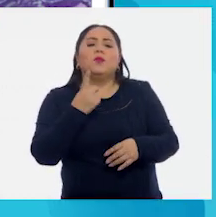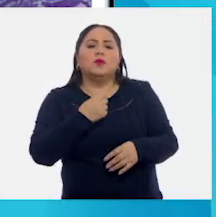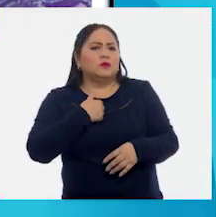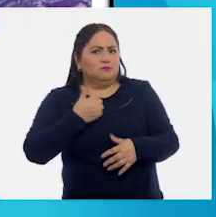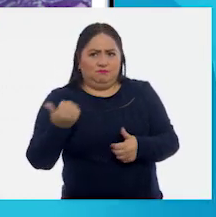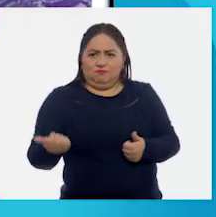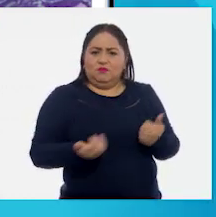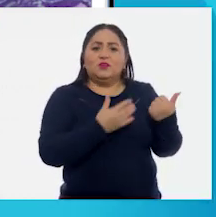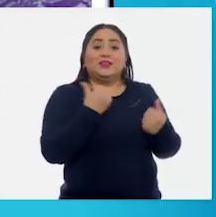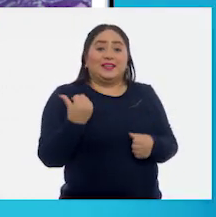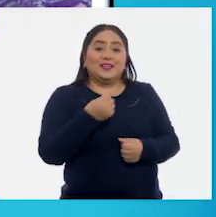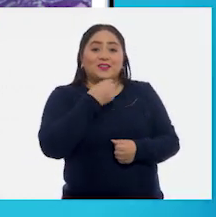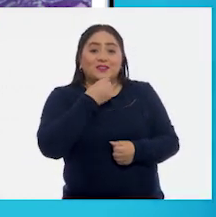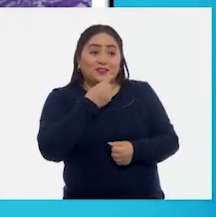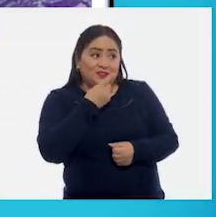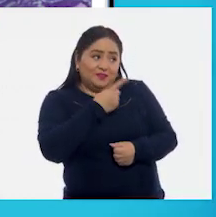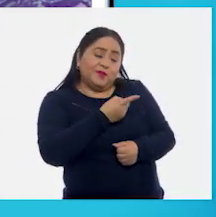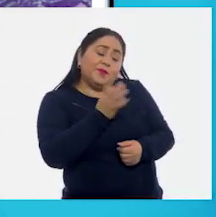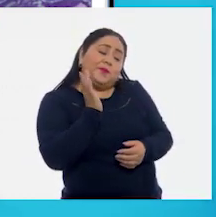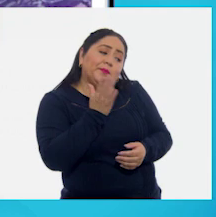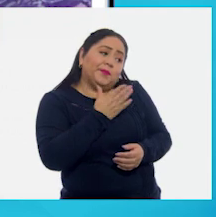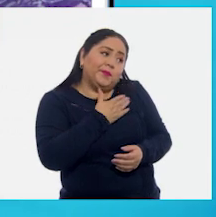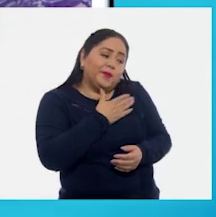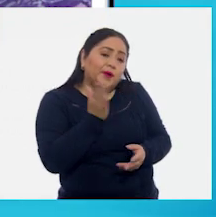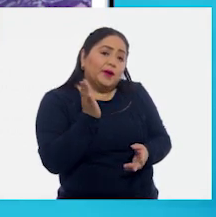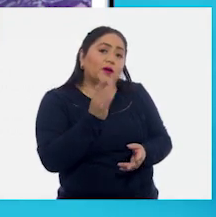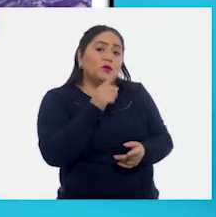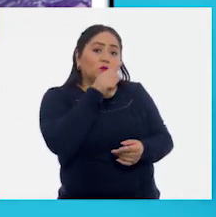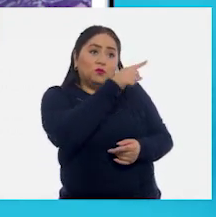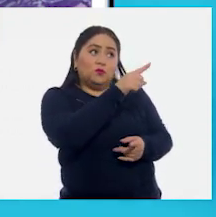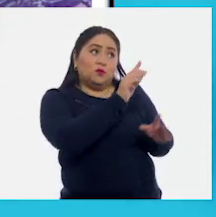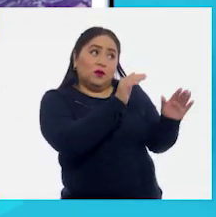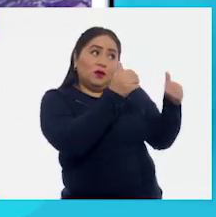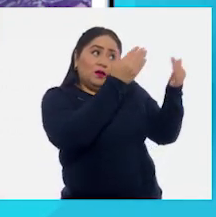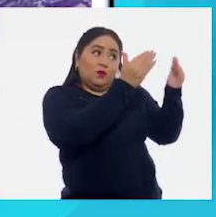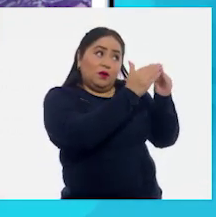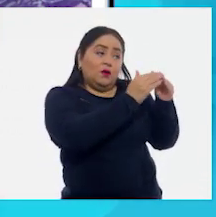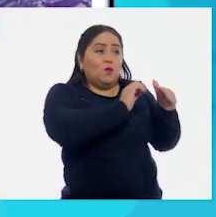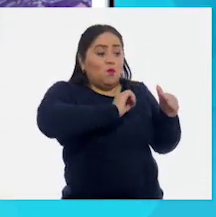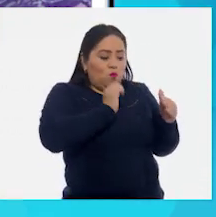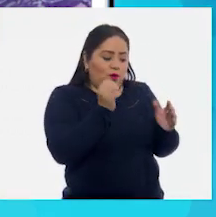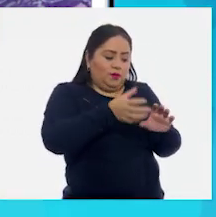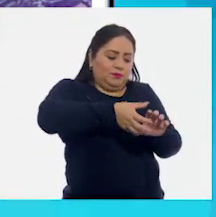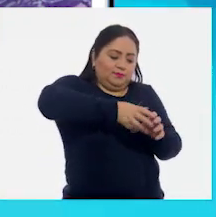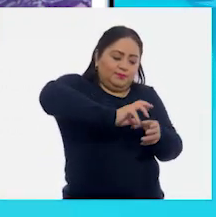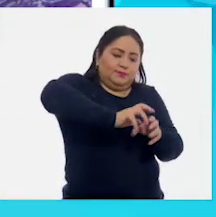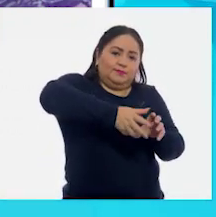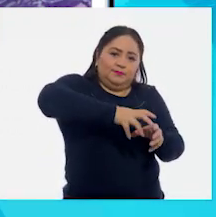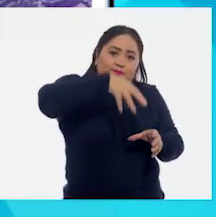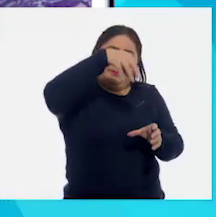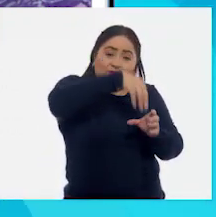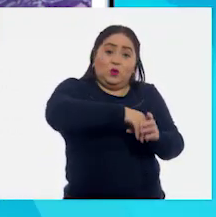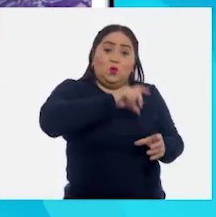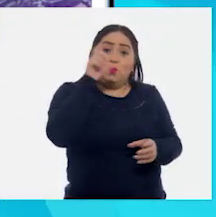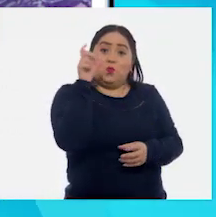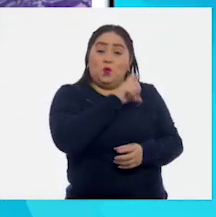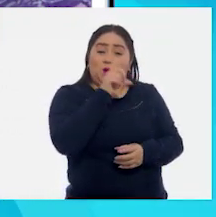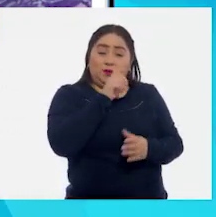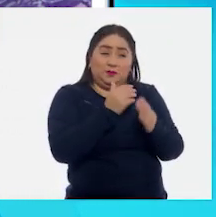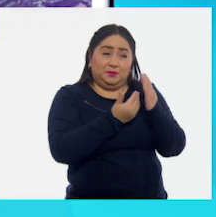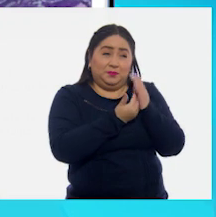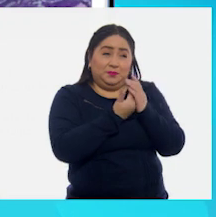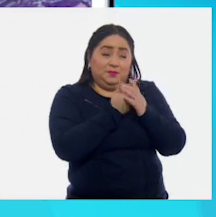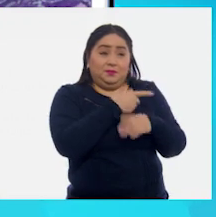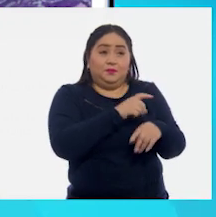la llevaba. Y la niña le dijo, bueno, pues tú llegando a tu casa la guardas en un frasquito y cuando en la